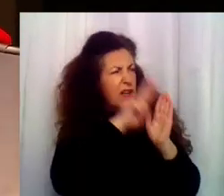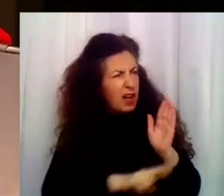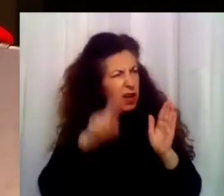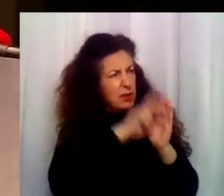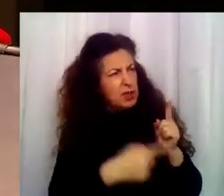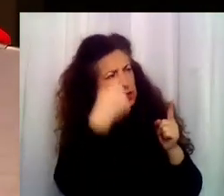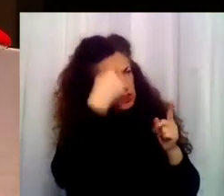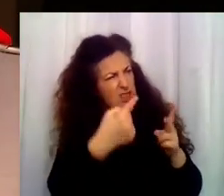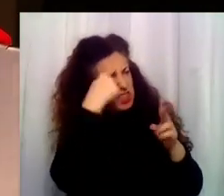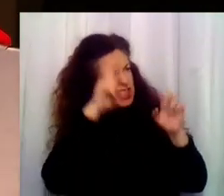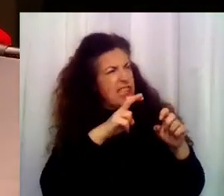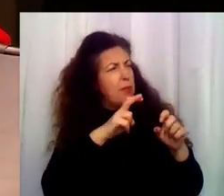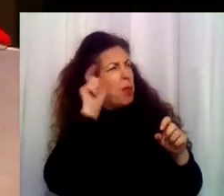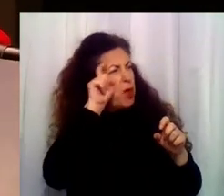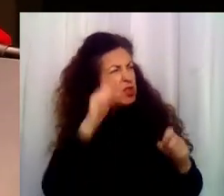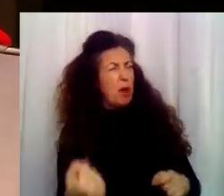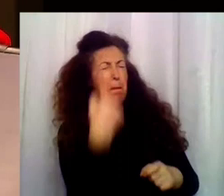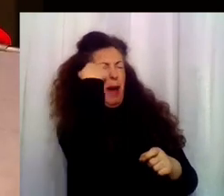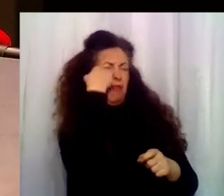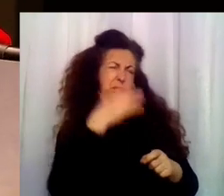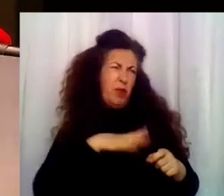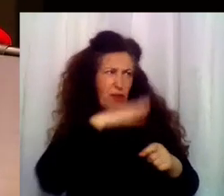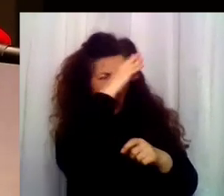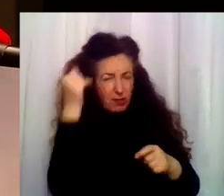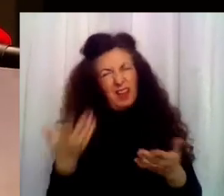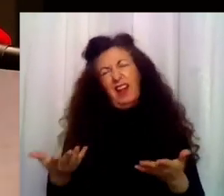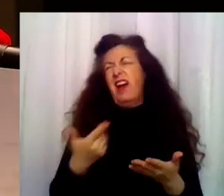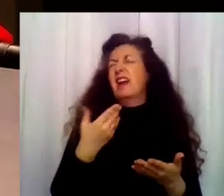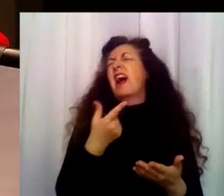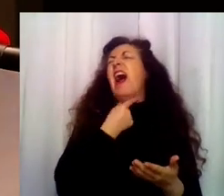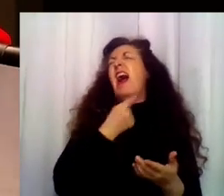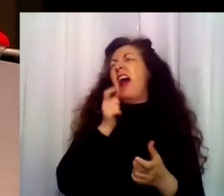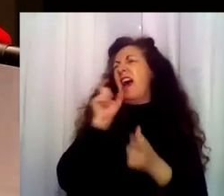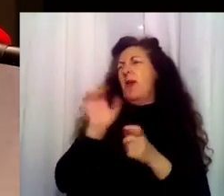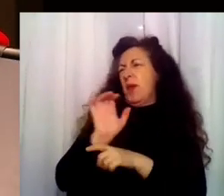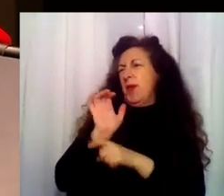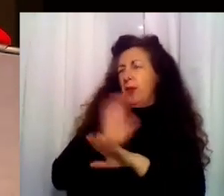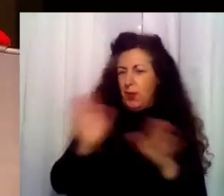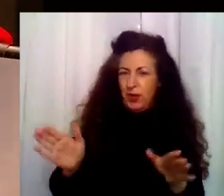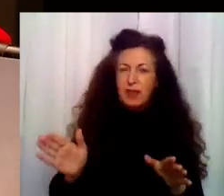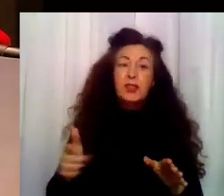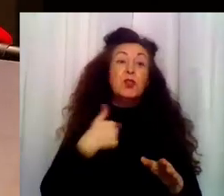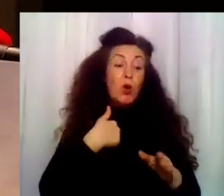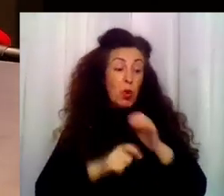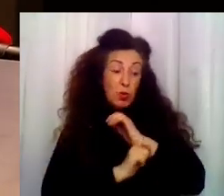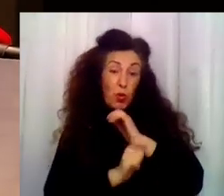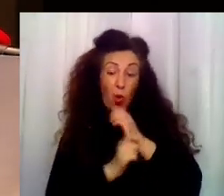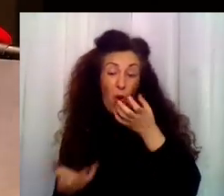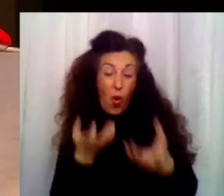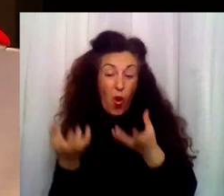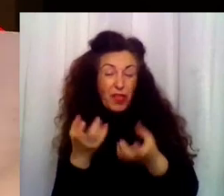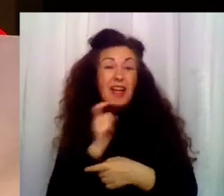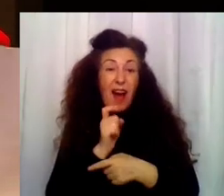asunto. Mira, mi truquillo es echarle el sofrito enseguida. Hay gente que espera que estén cocidas, pero yo me digo, ¿pa' qué?